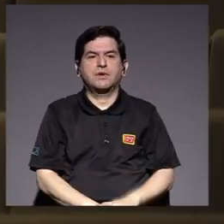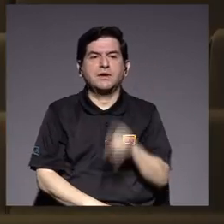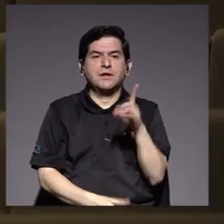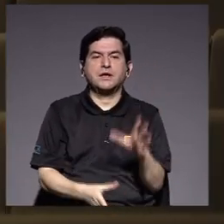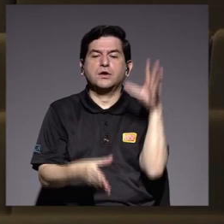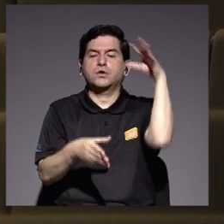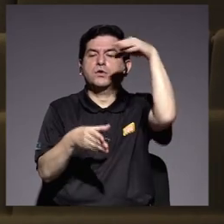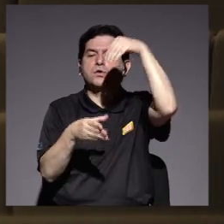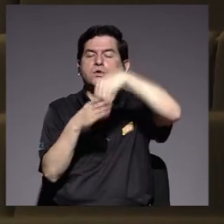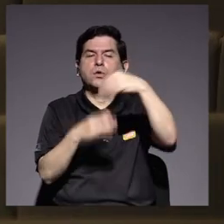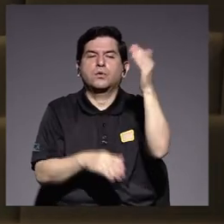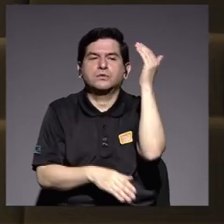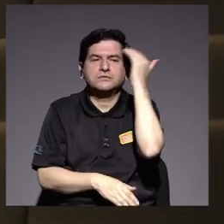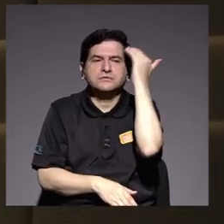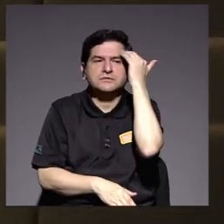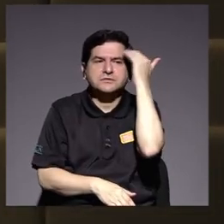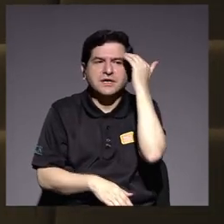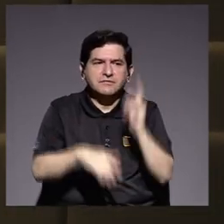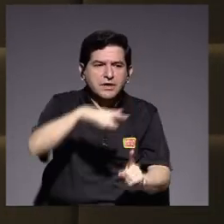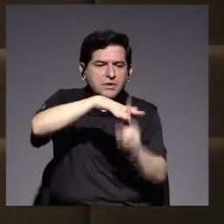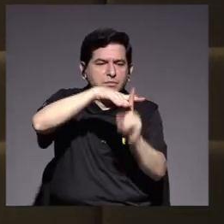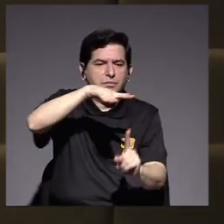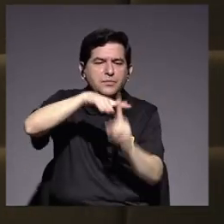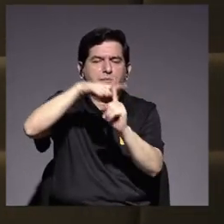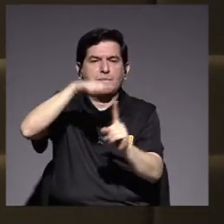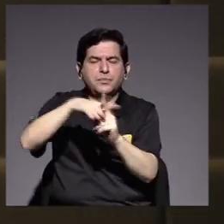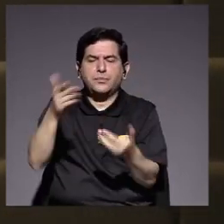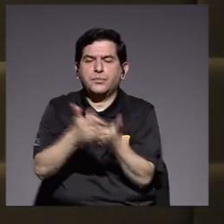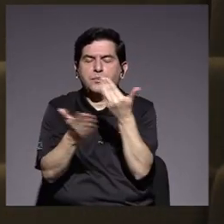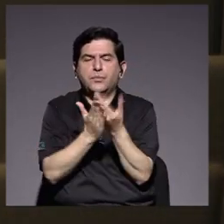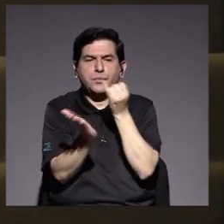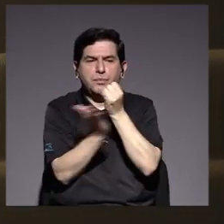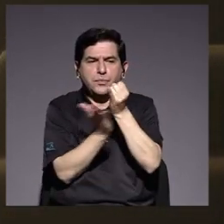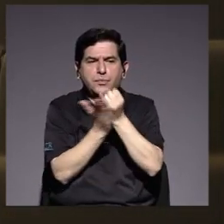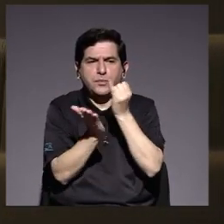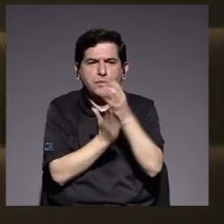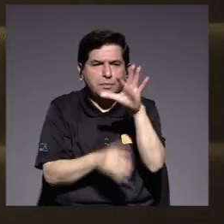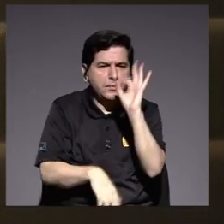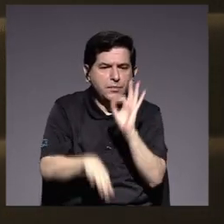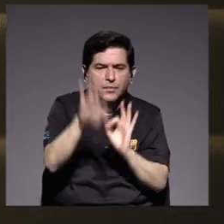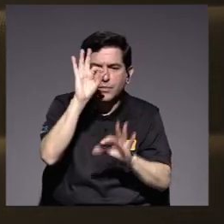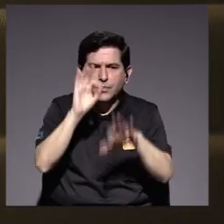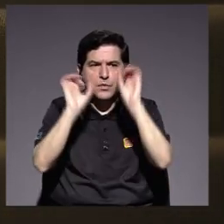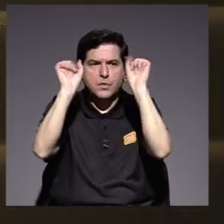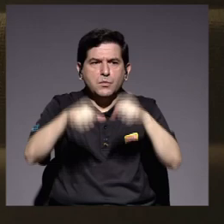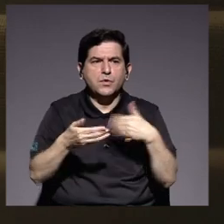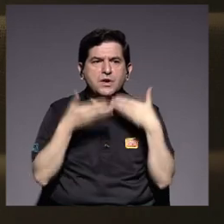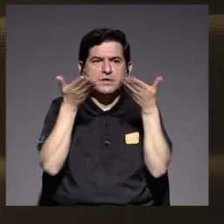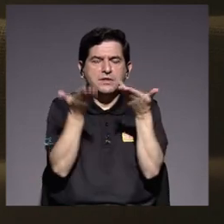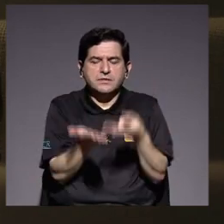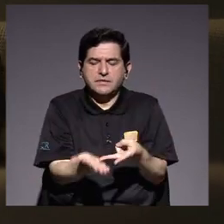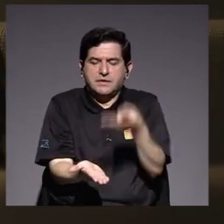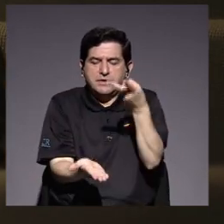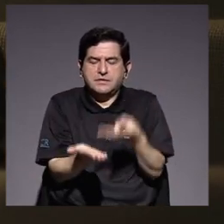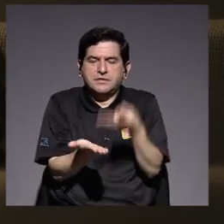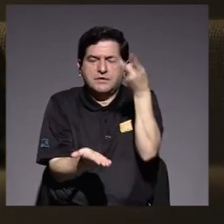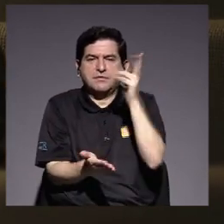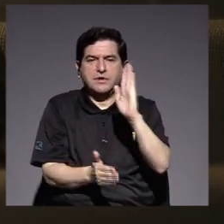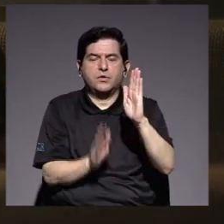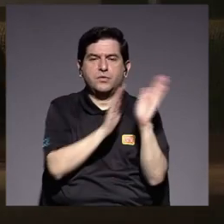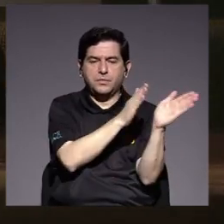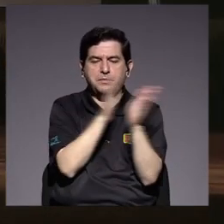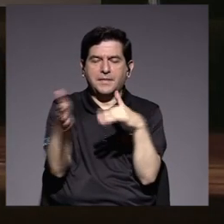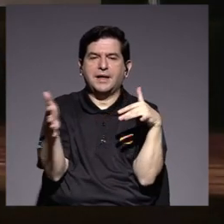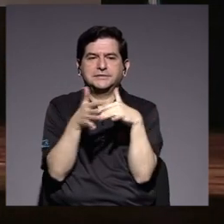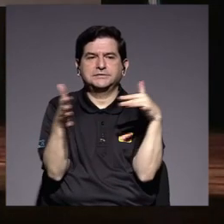incluir los saberes emergentes que las nuevas investigaciones y hallazgos puedan aportar y enriquecer a sus planes de